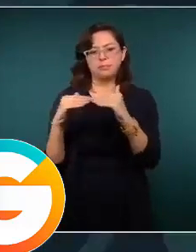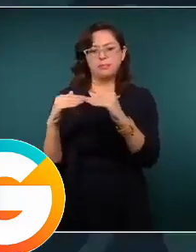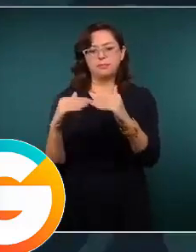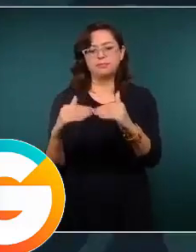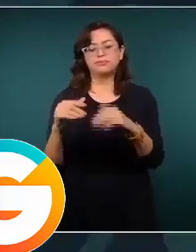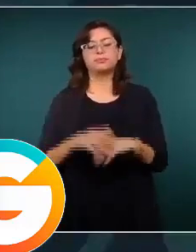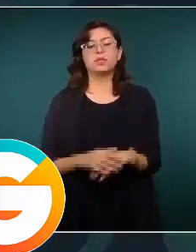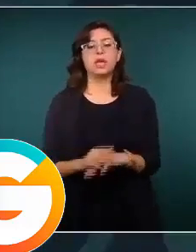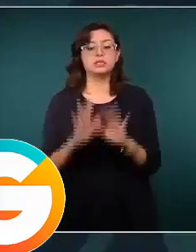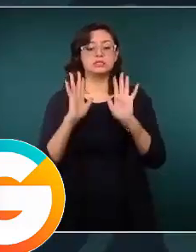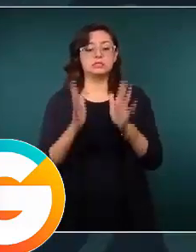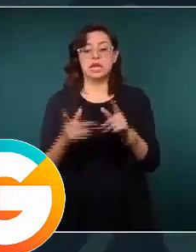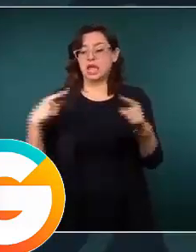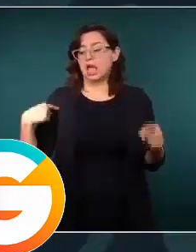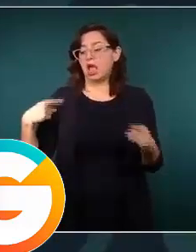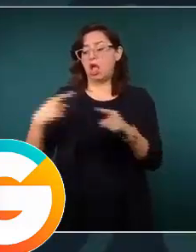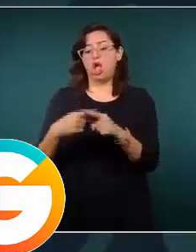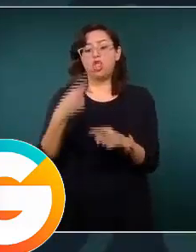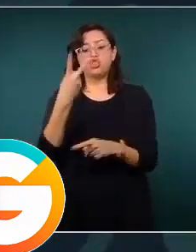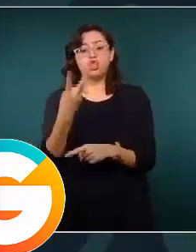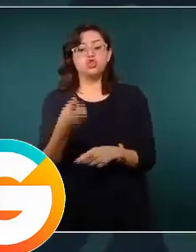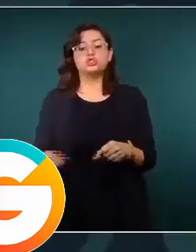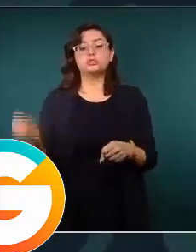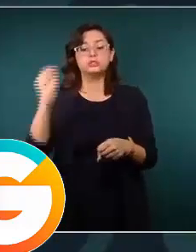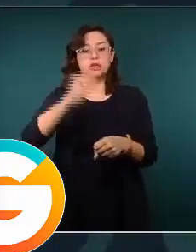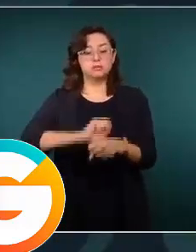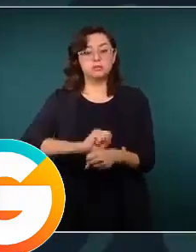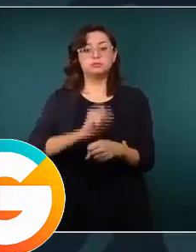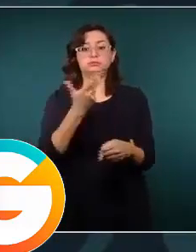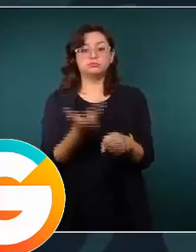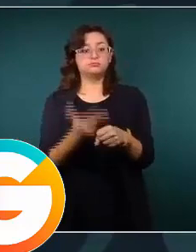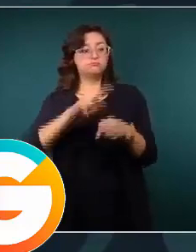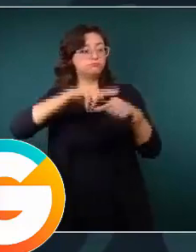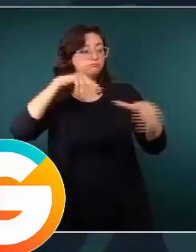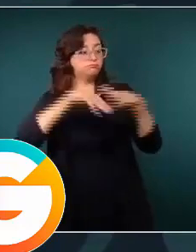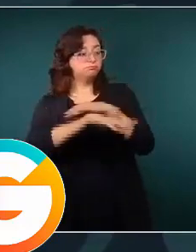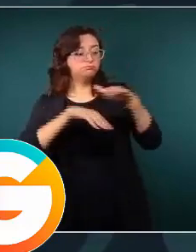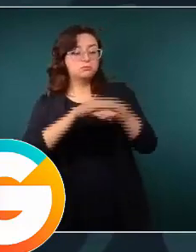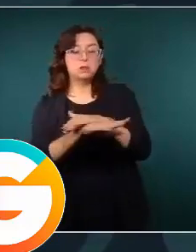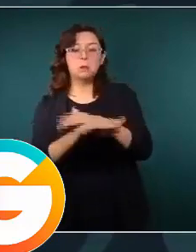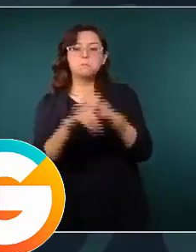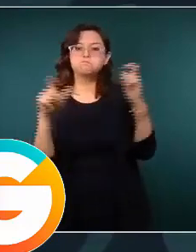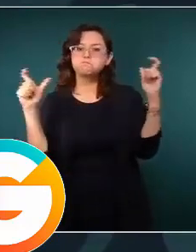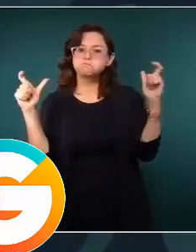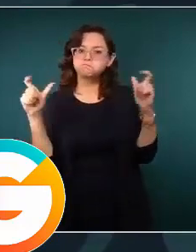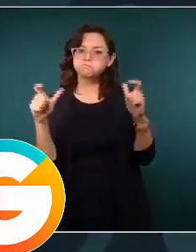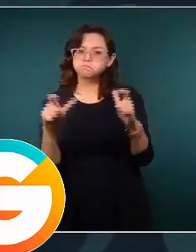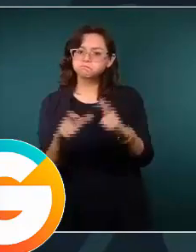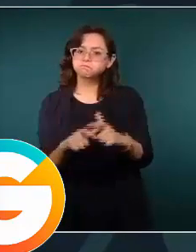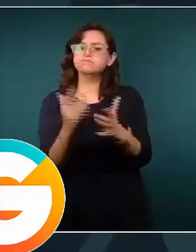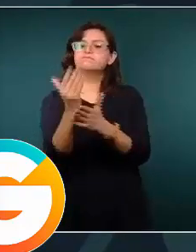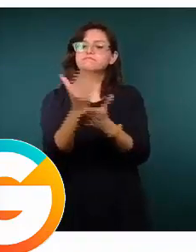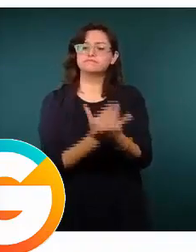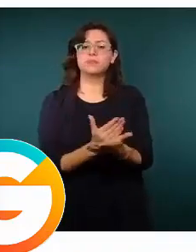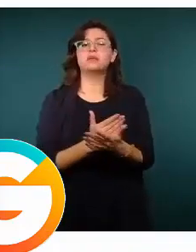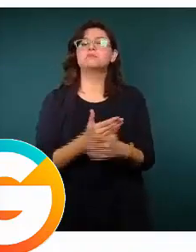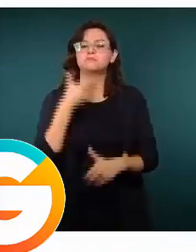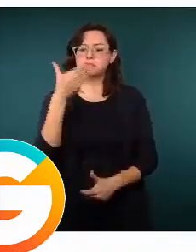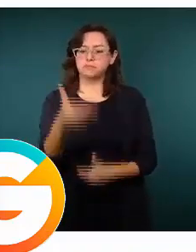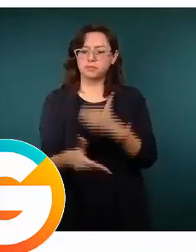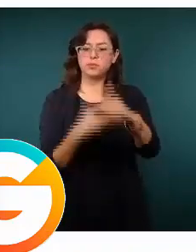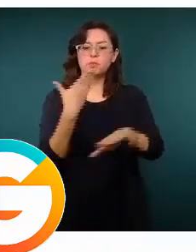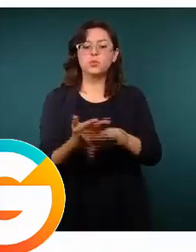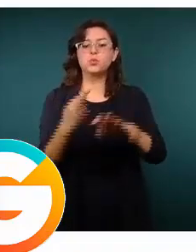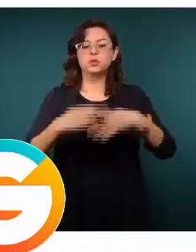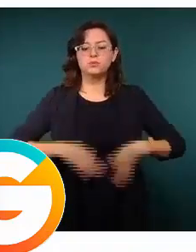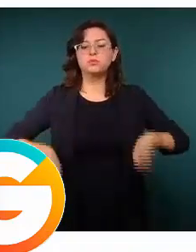que llevamos dos semanas con niveles de ocupación hospitalaria a la baja. Esto es un avance importante que nos permite ver